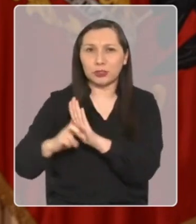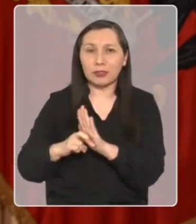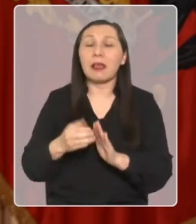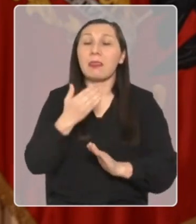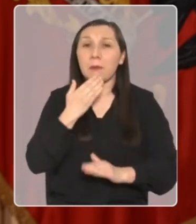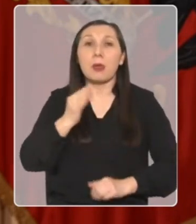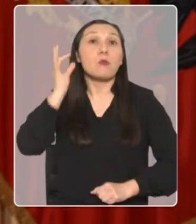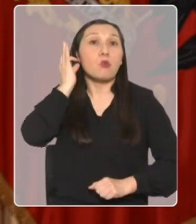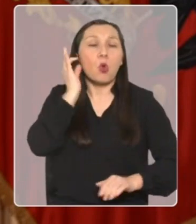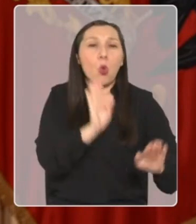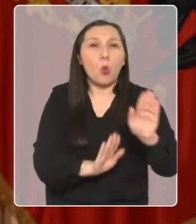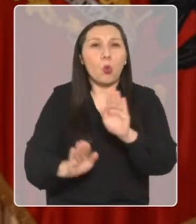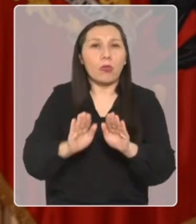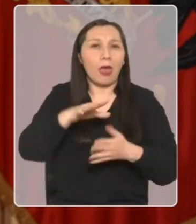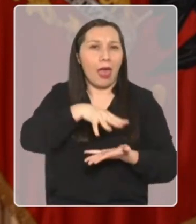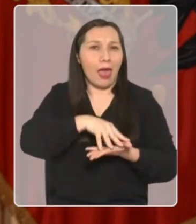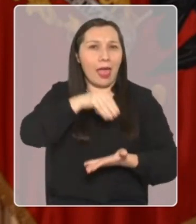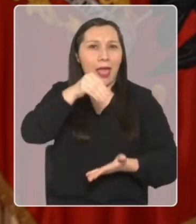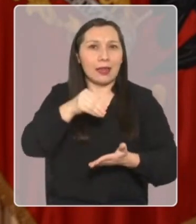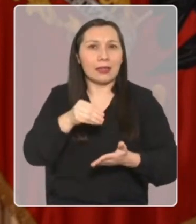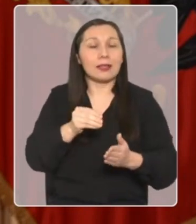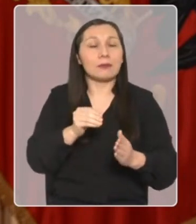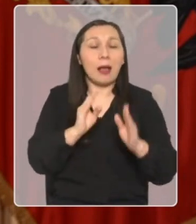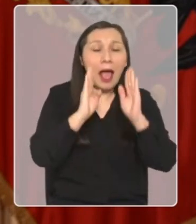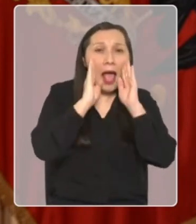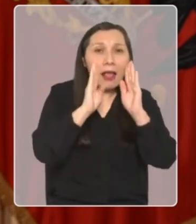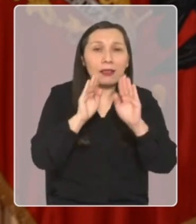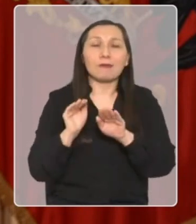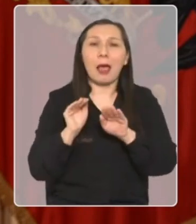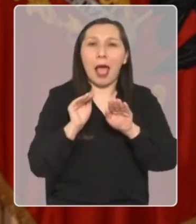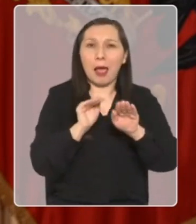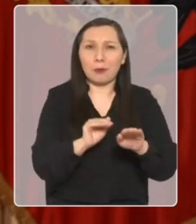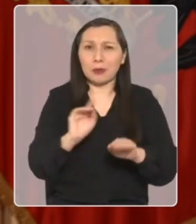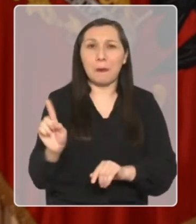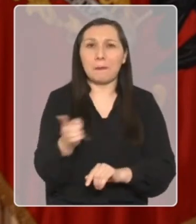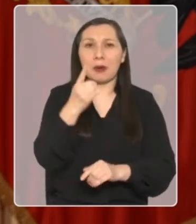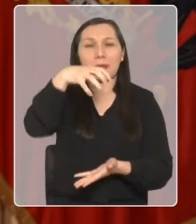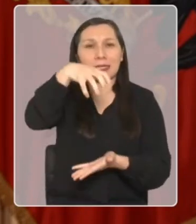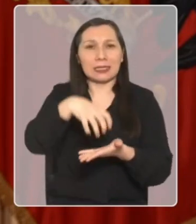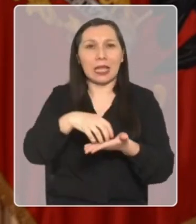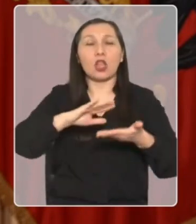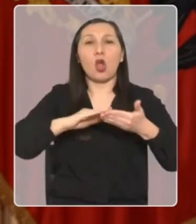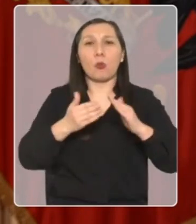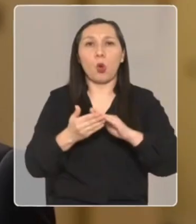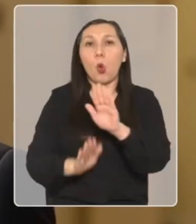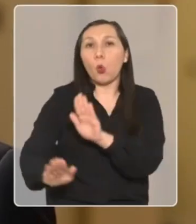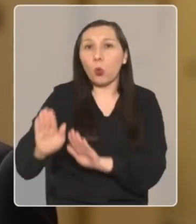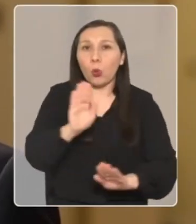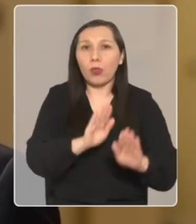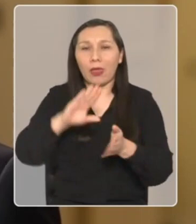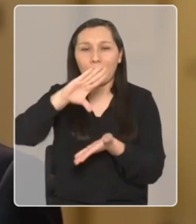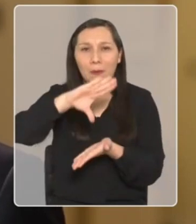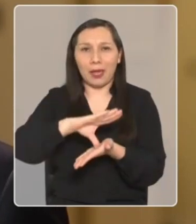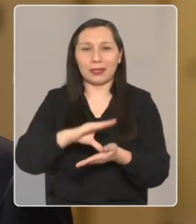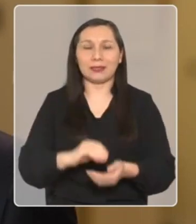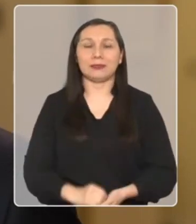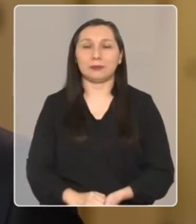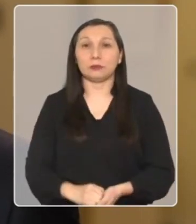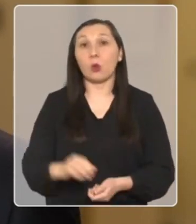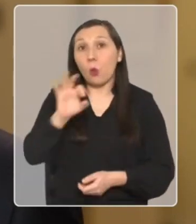en las mujeres cuidadoras de Arica, que reciben atención y apoyo en el primer centro comunitario de cuidados del país.